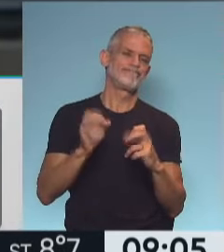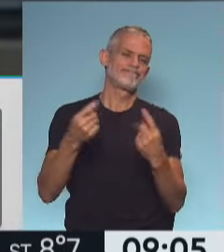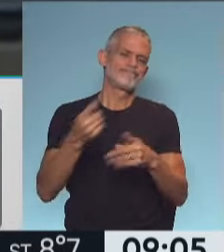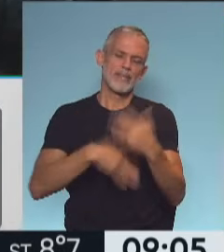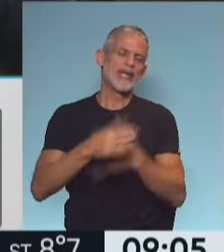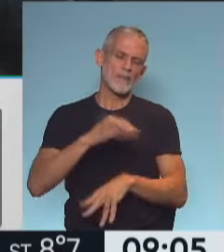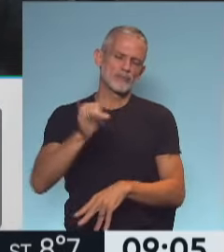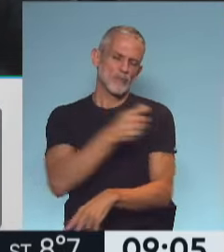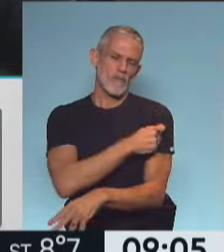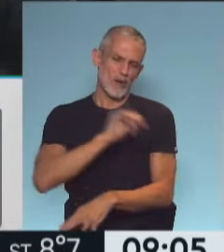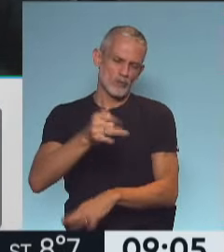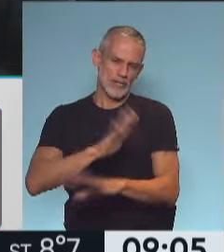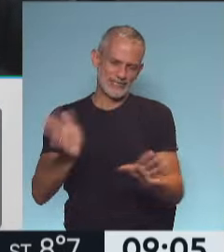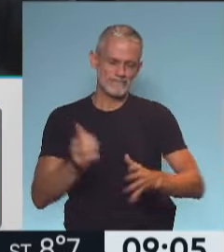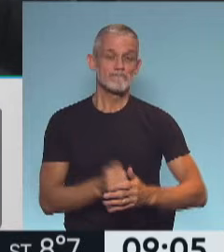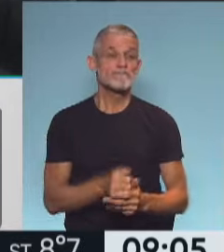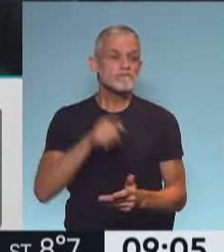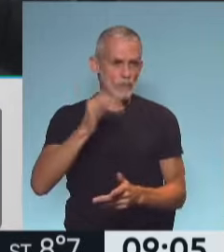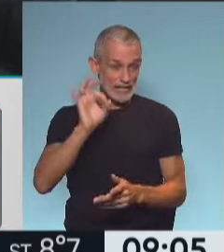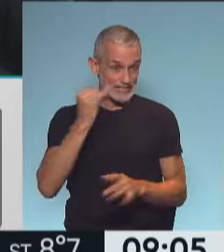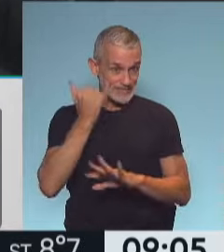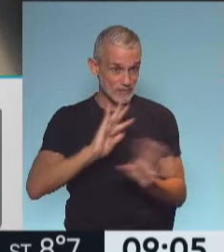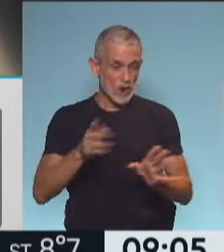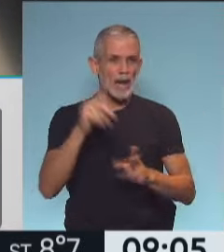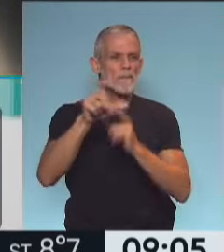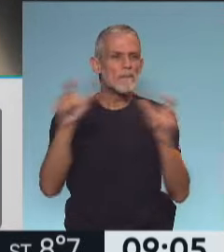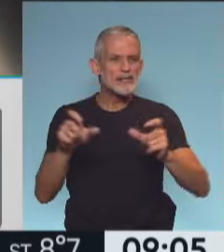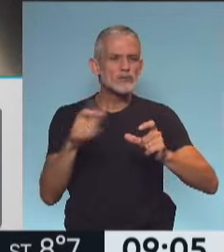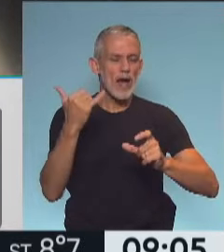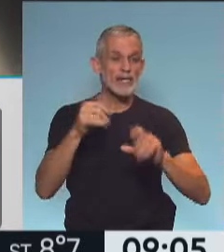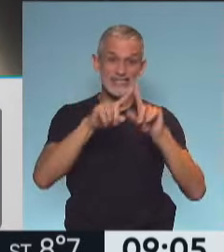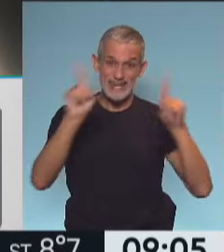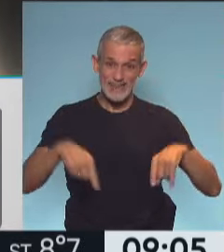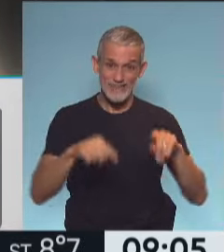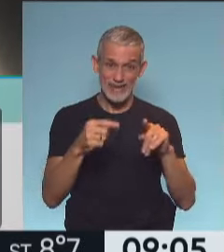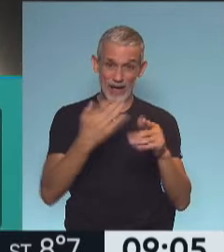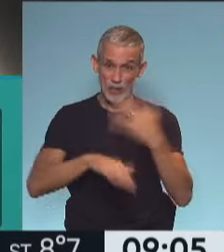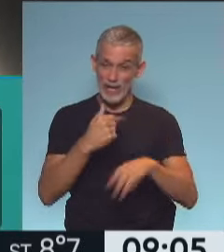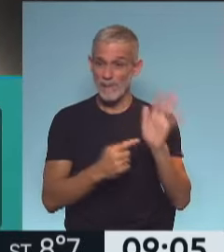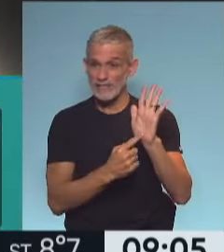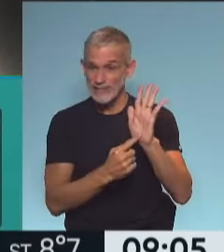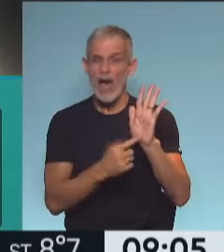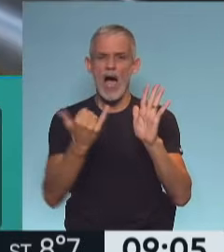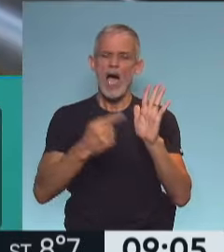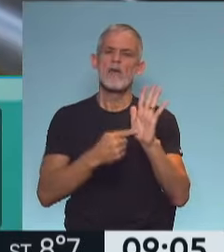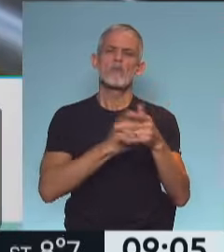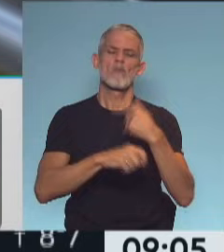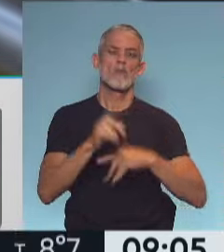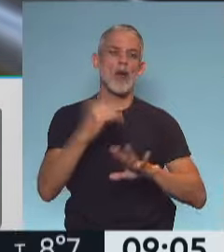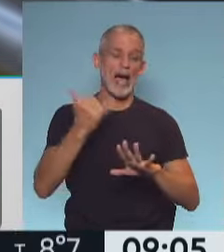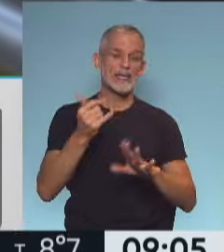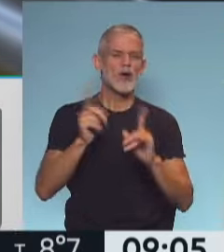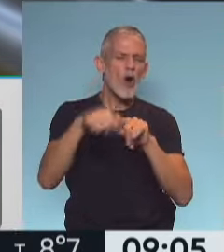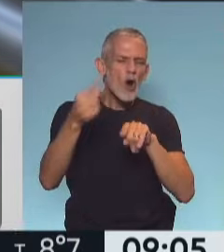brindan esta información. Ahora, ya sabemos que hay personas que tienen su certificado de discapacidad, pero hay otros tantos que, si bien tienen una